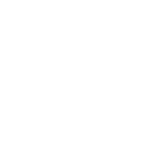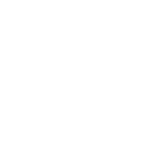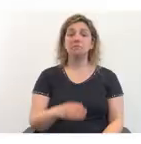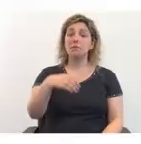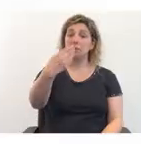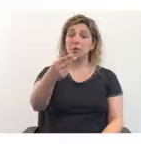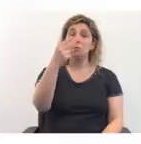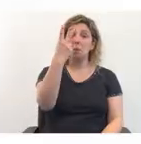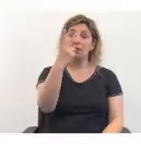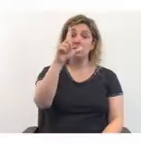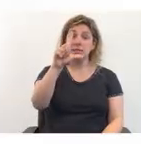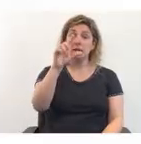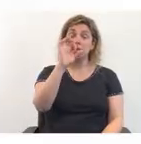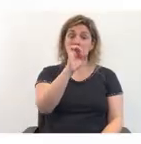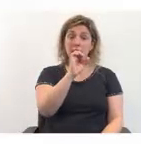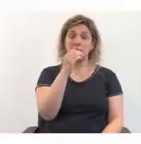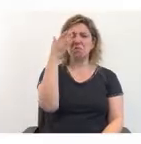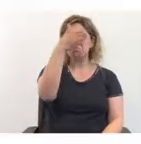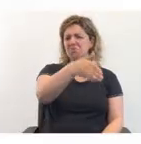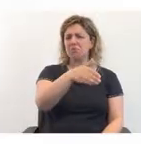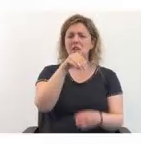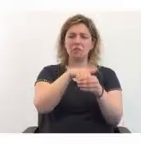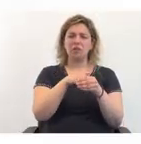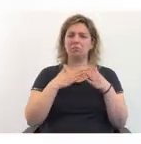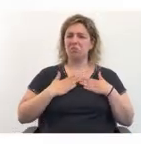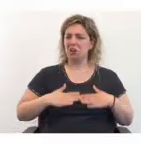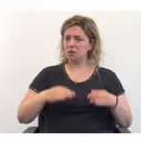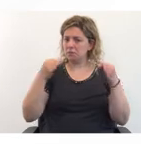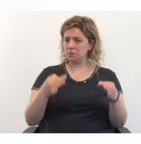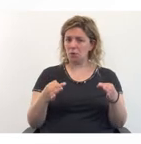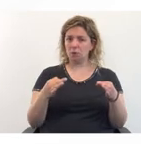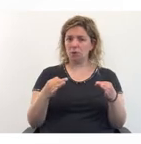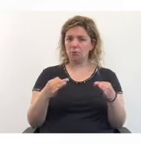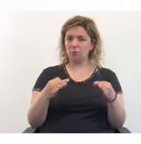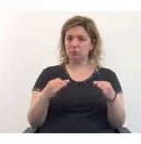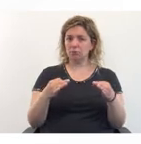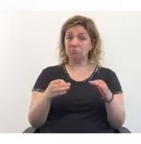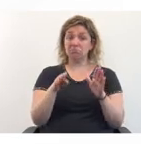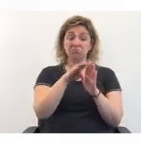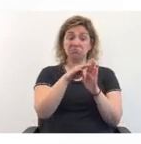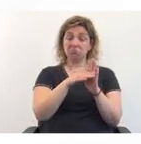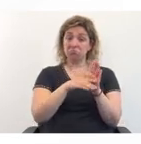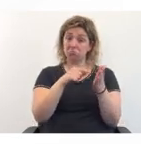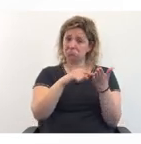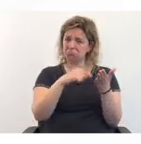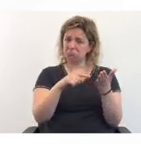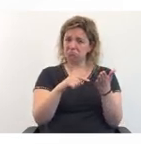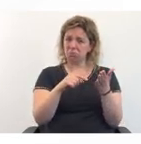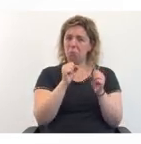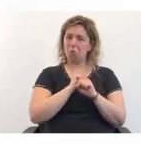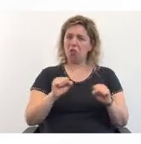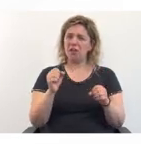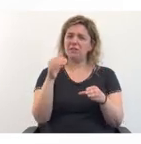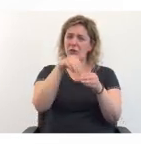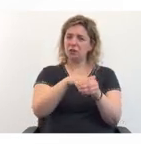Este 27 de septiembre concurrí a votar con tranquilidad y seguridad. Cumpliendo las siguientes recomendaciones,